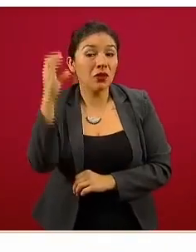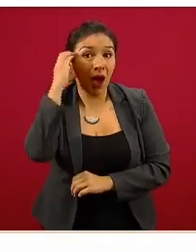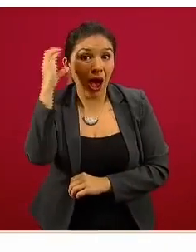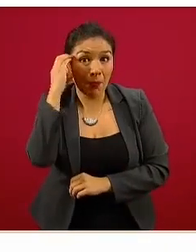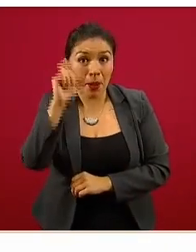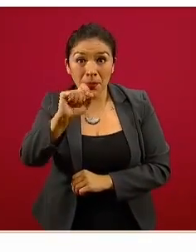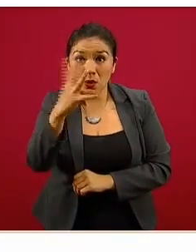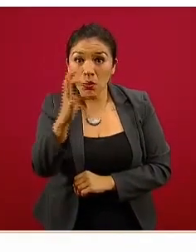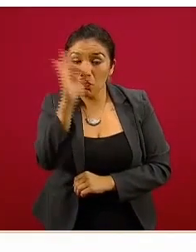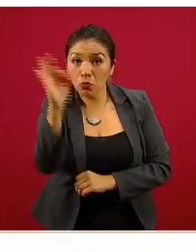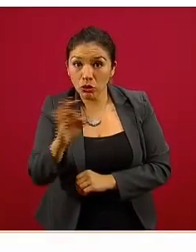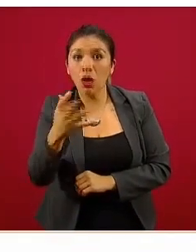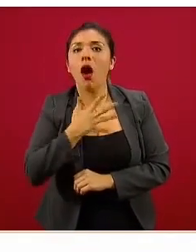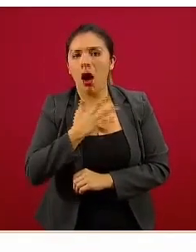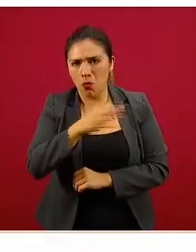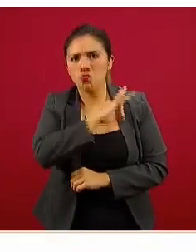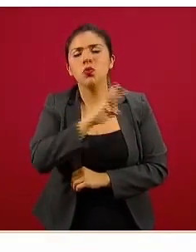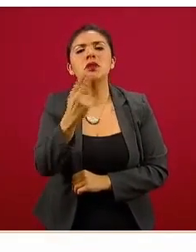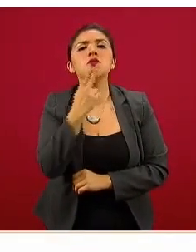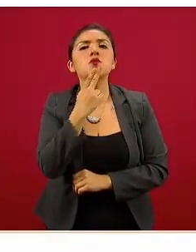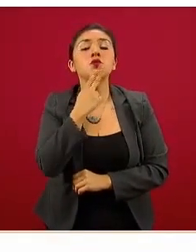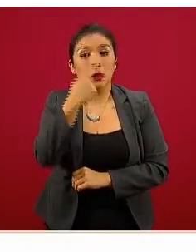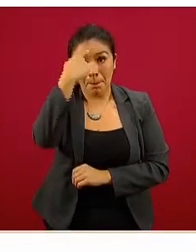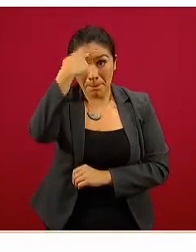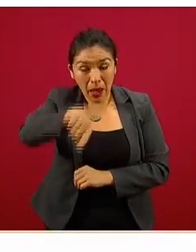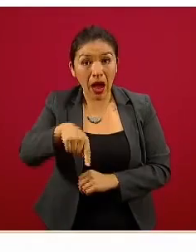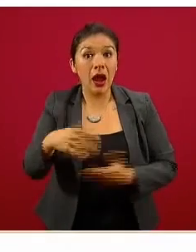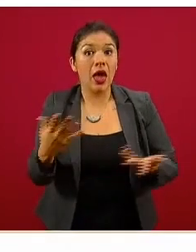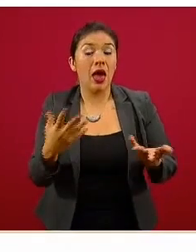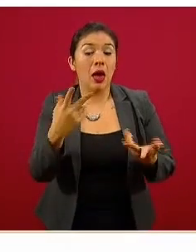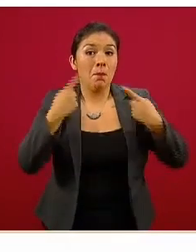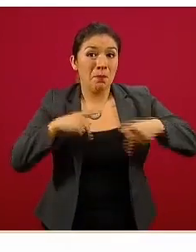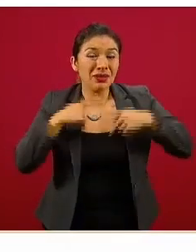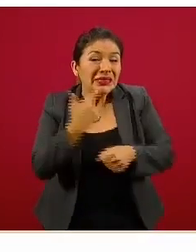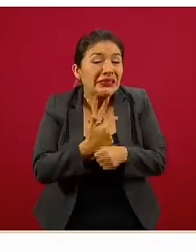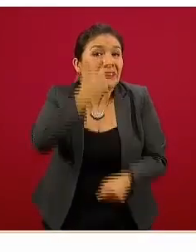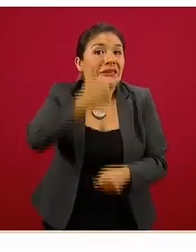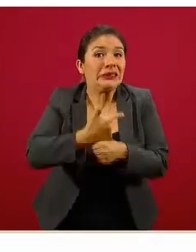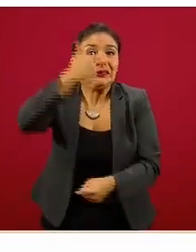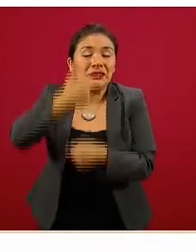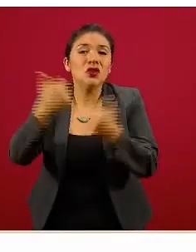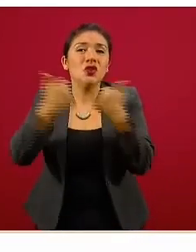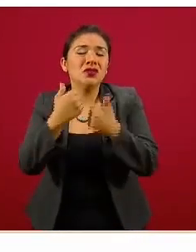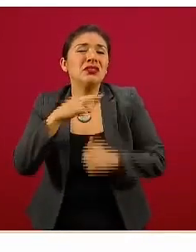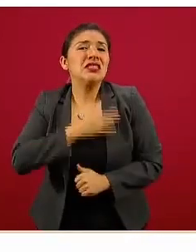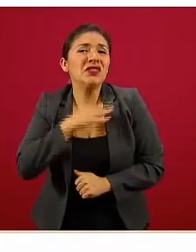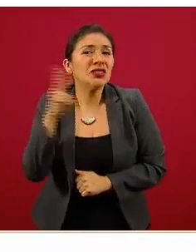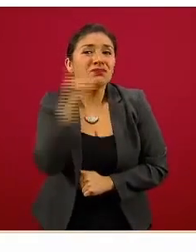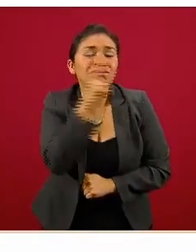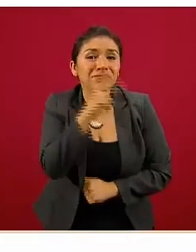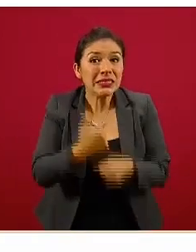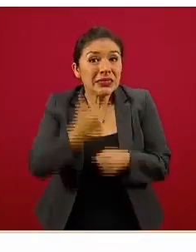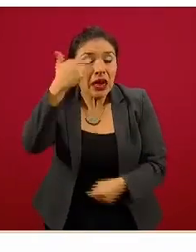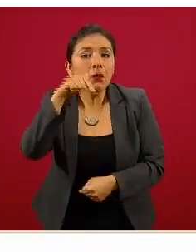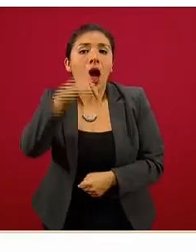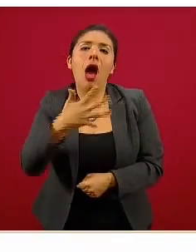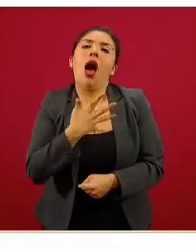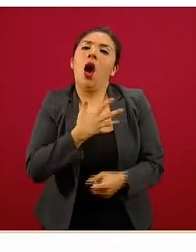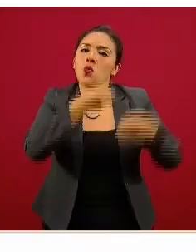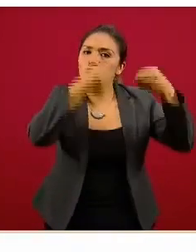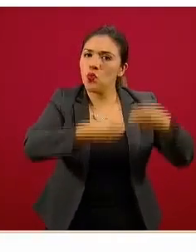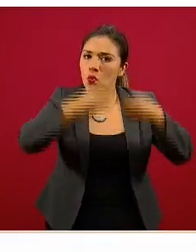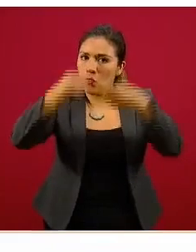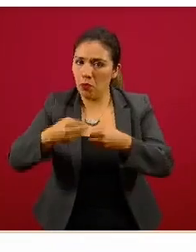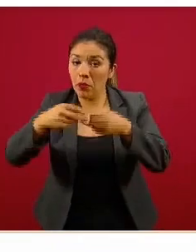que pueden utilizarse para pacientes críticos con infección respiratoria aguda grave, están ocupados